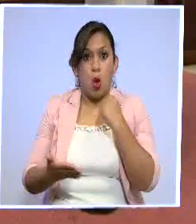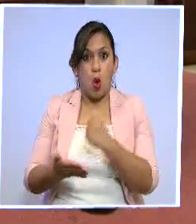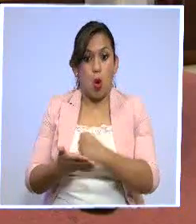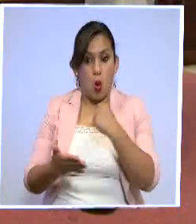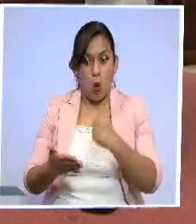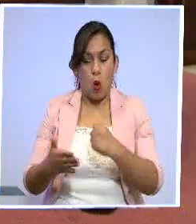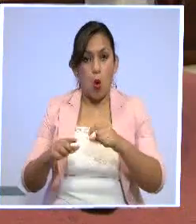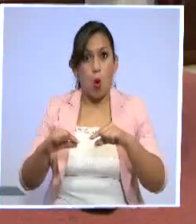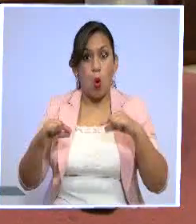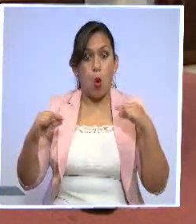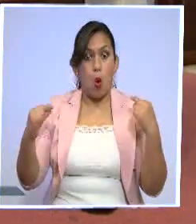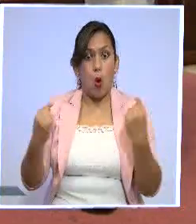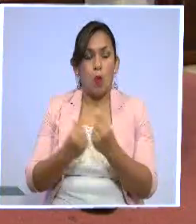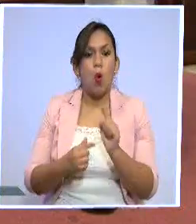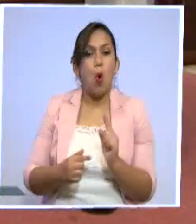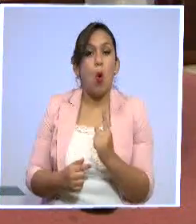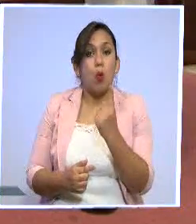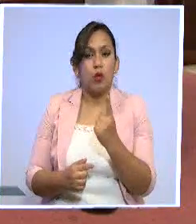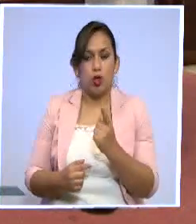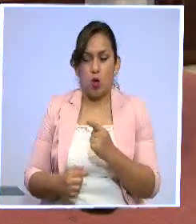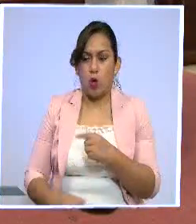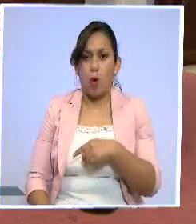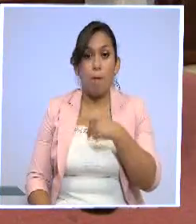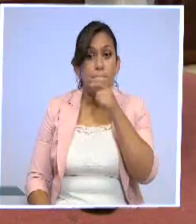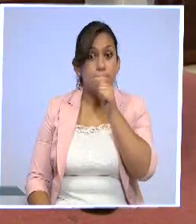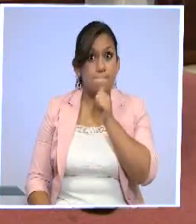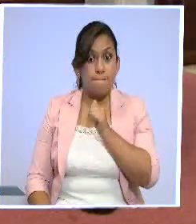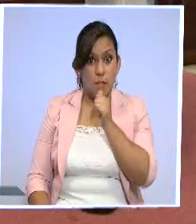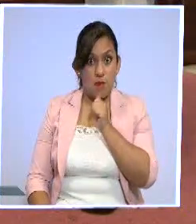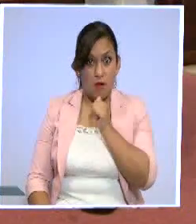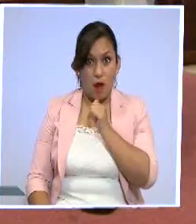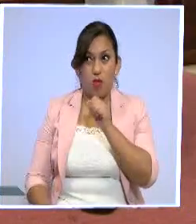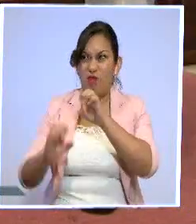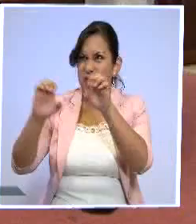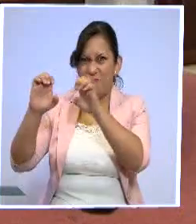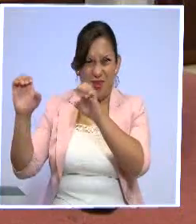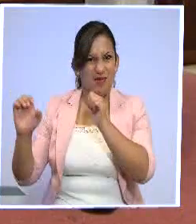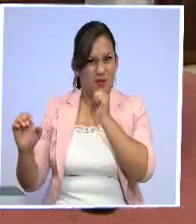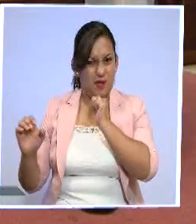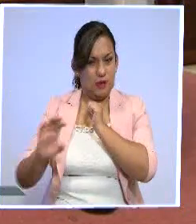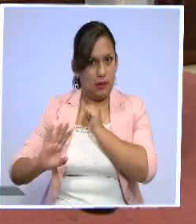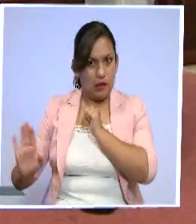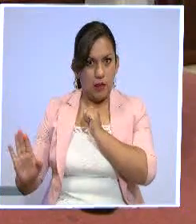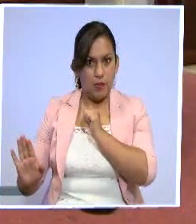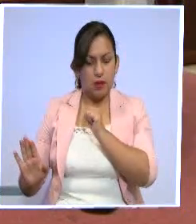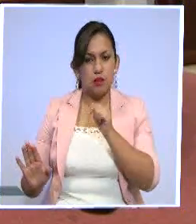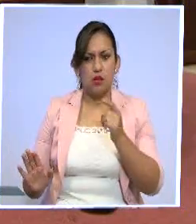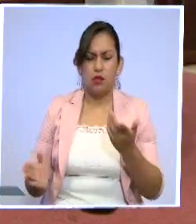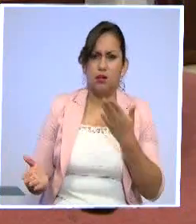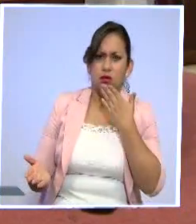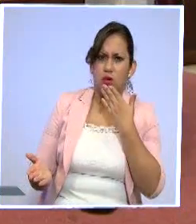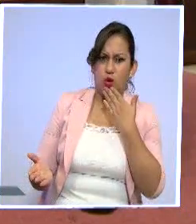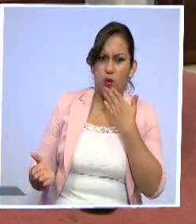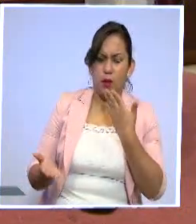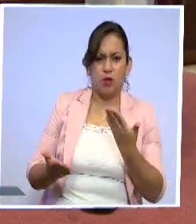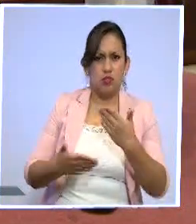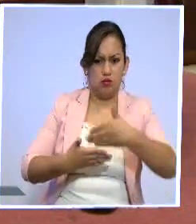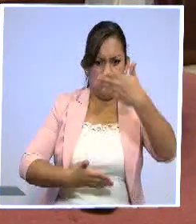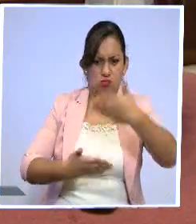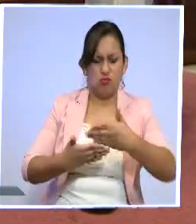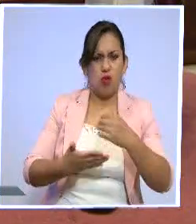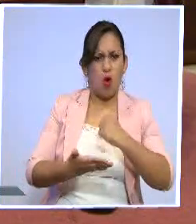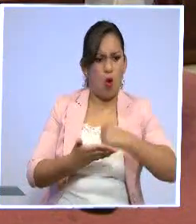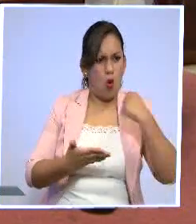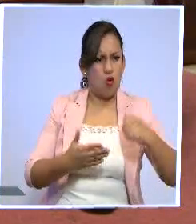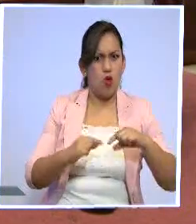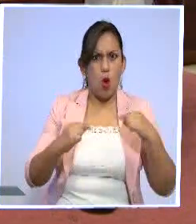sea solamente para el sector privado excluye implícitamente entonces la negociación, la contratación colectiva, perdón, en el sector